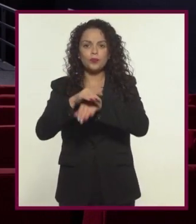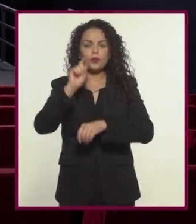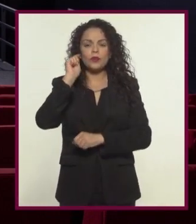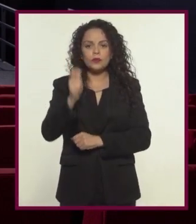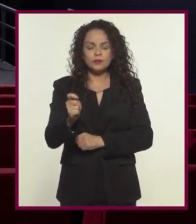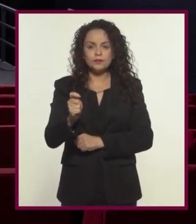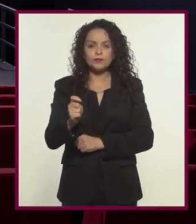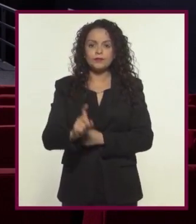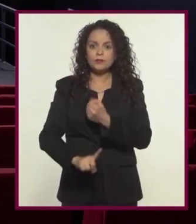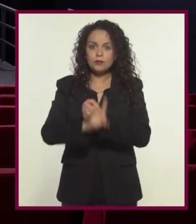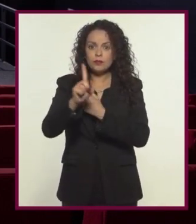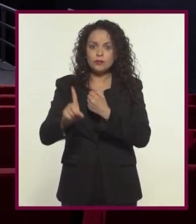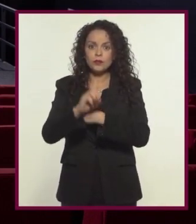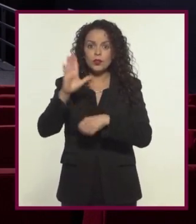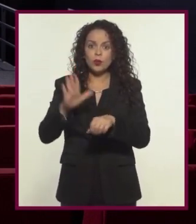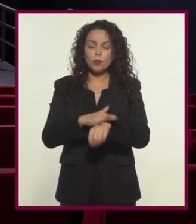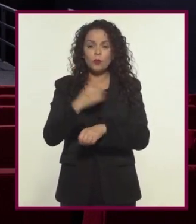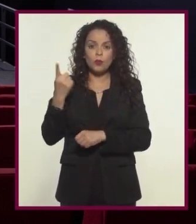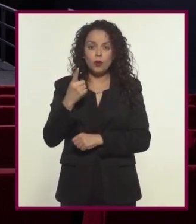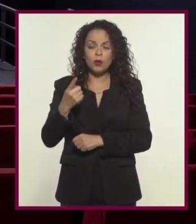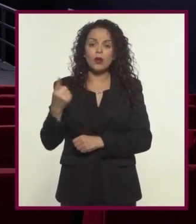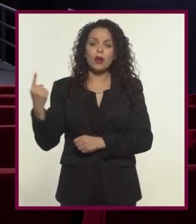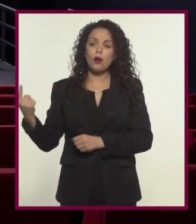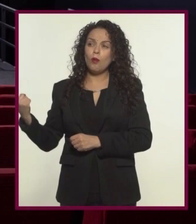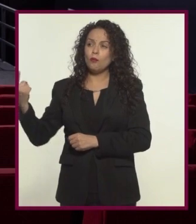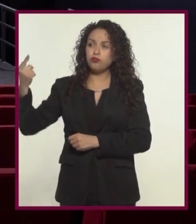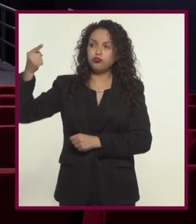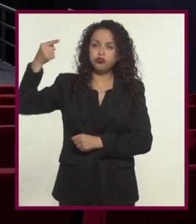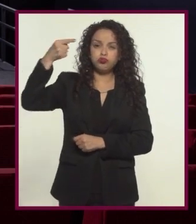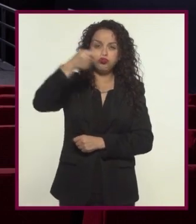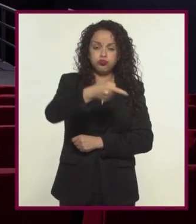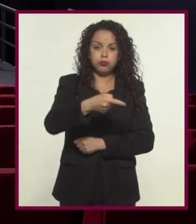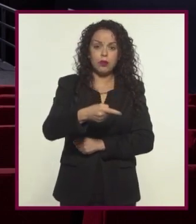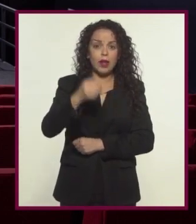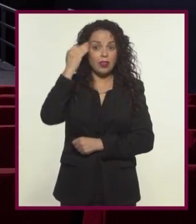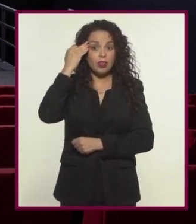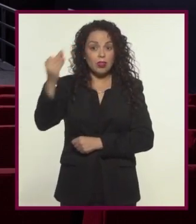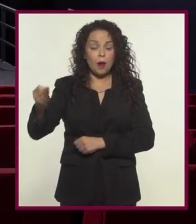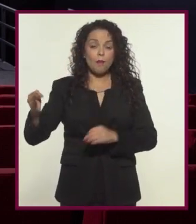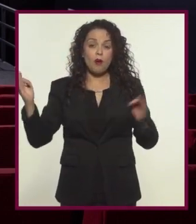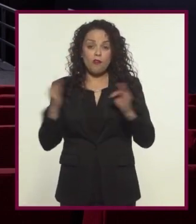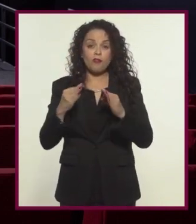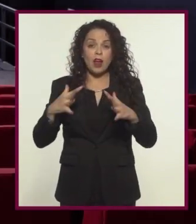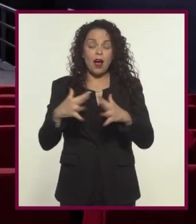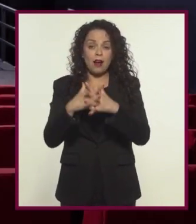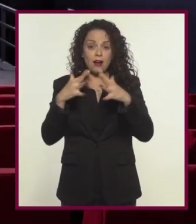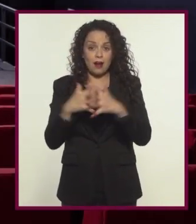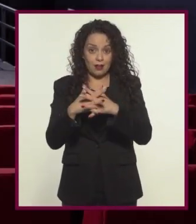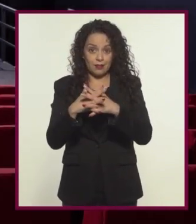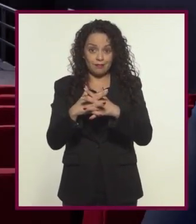otra película que trata sobre las consecuencias de un ataque nuclear durante el periodo de la Guerra Fría